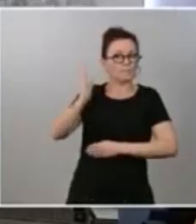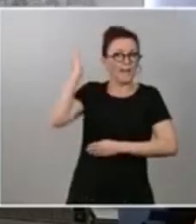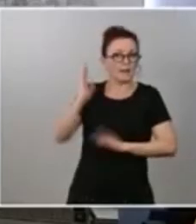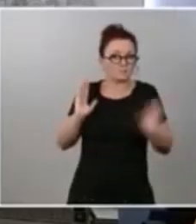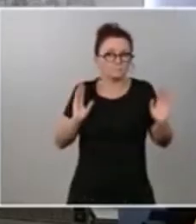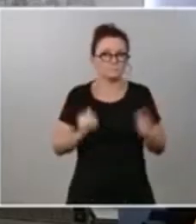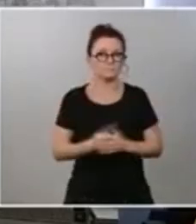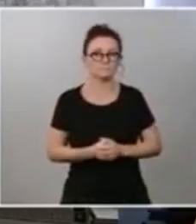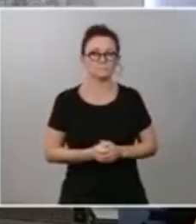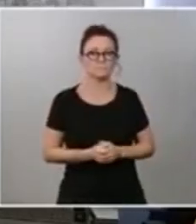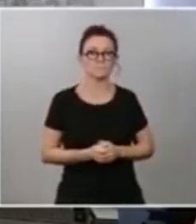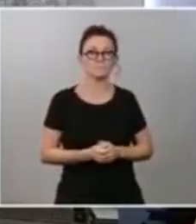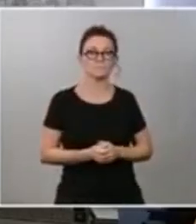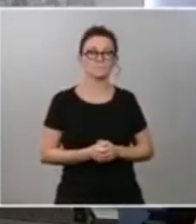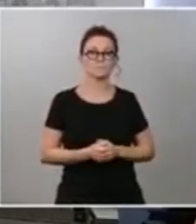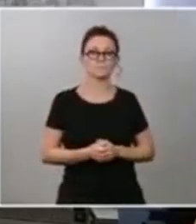muchas gracias